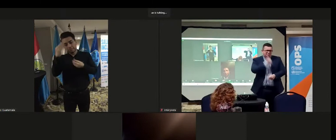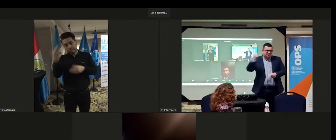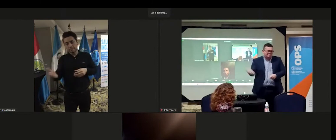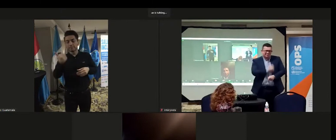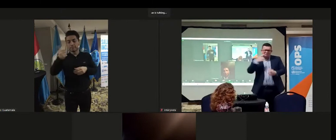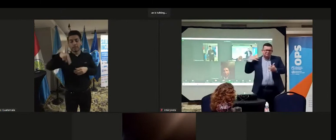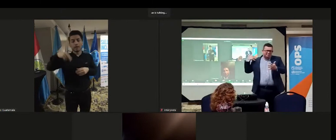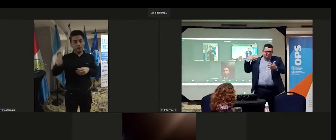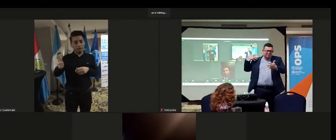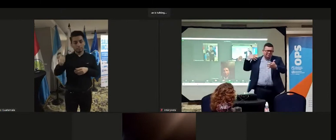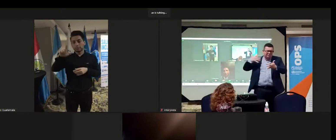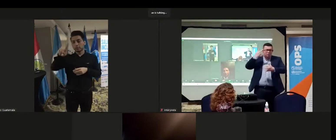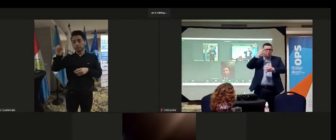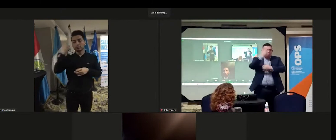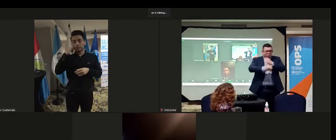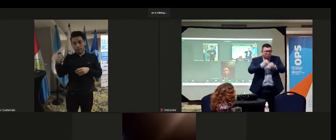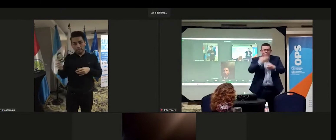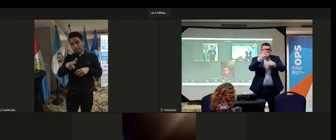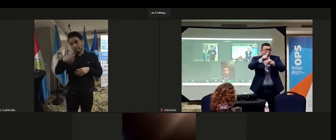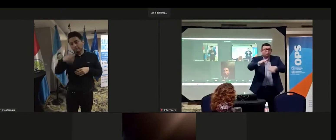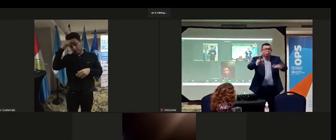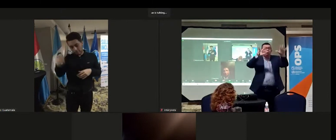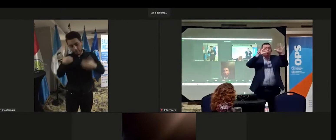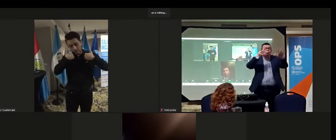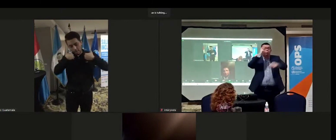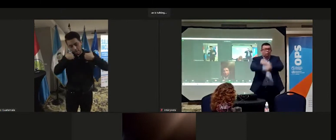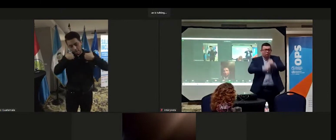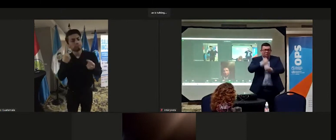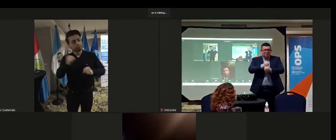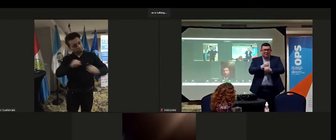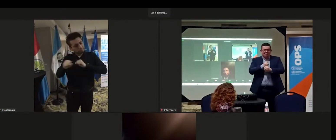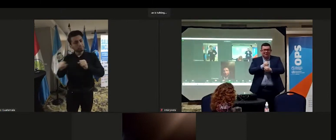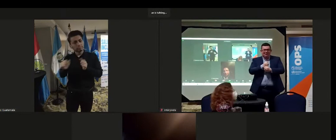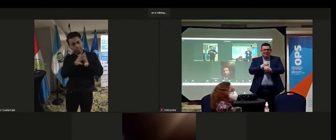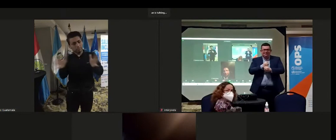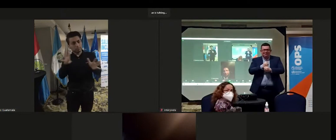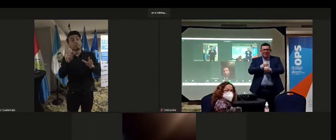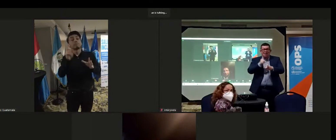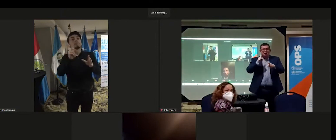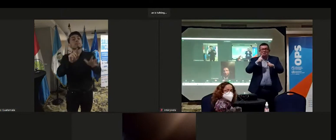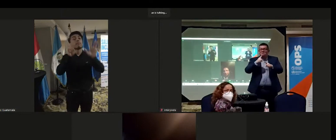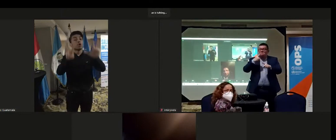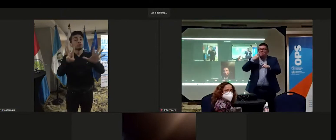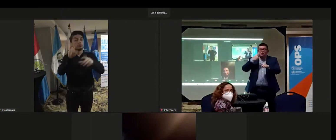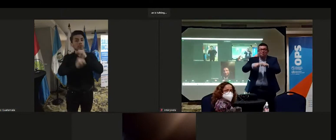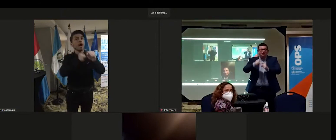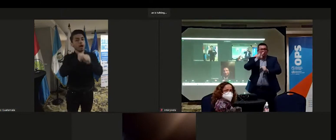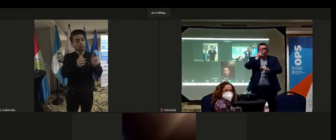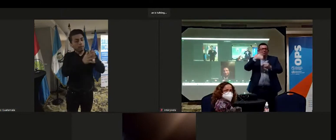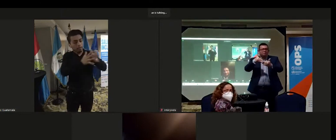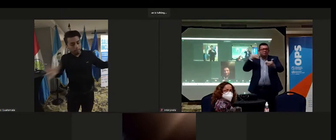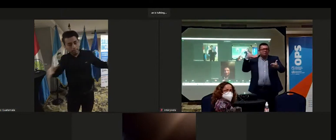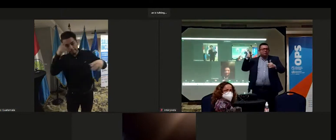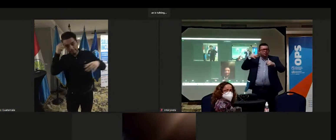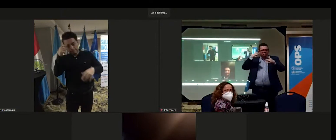por su incansable trabajo durante todos estos cuatro años. Bueno, no cuatro años, ocho años realmente, que tiene asumiendo el